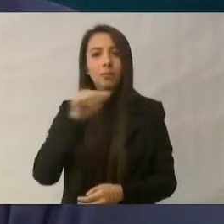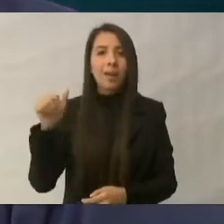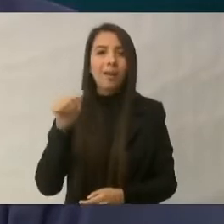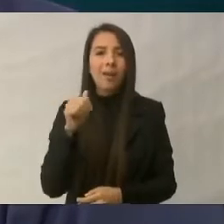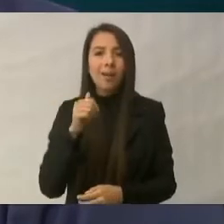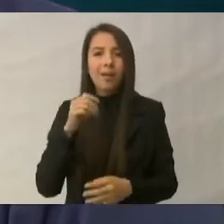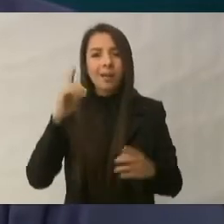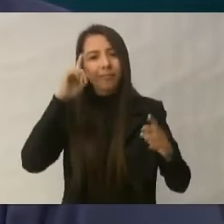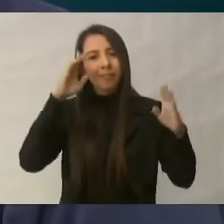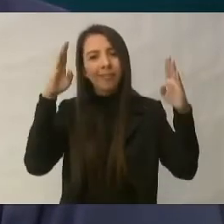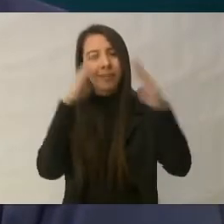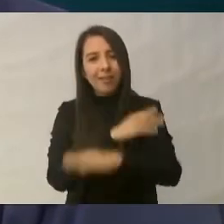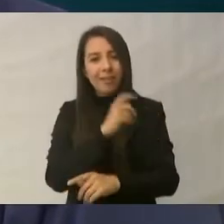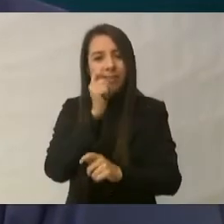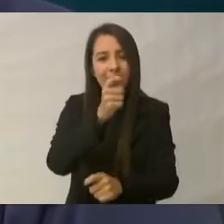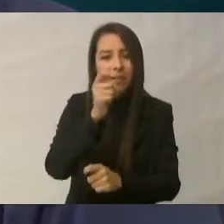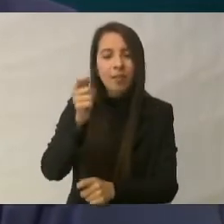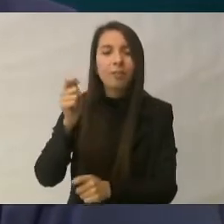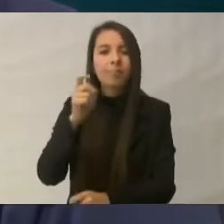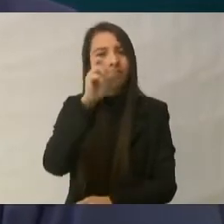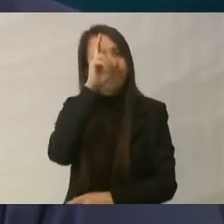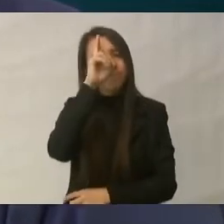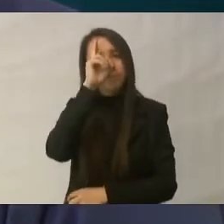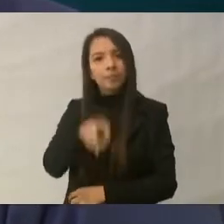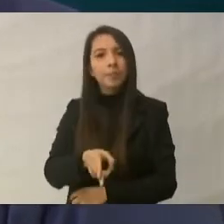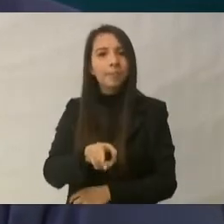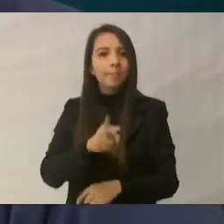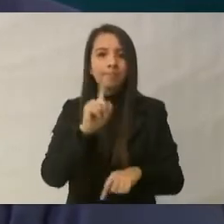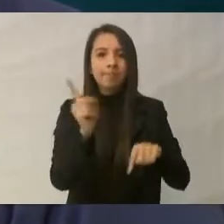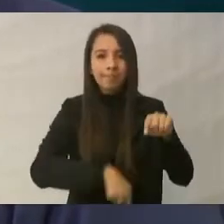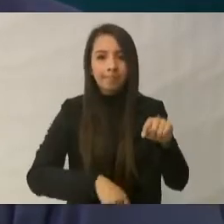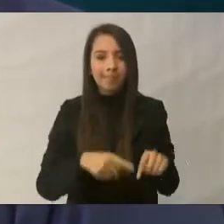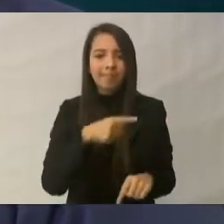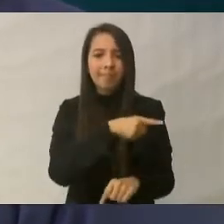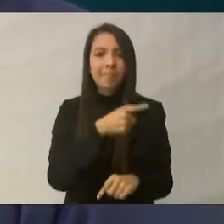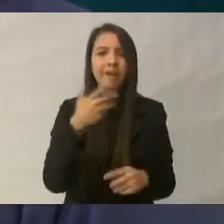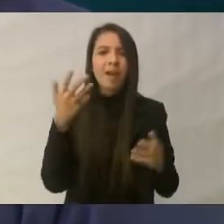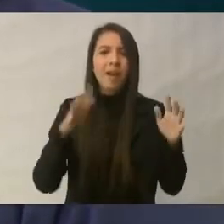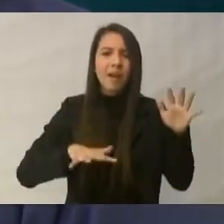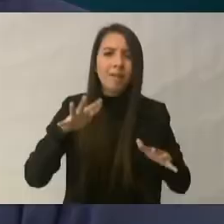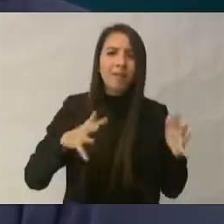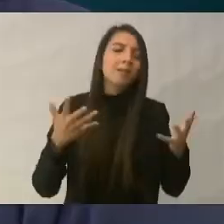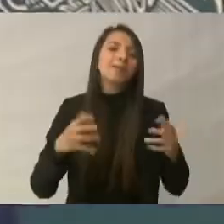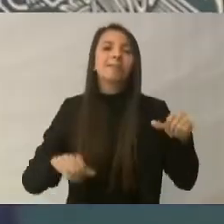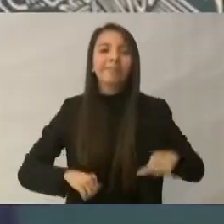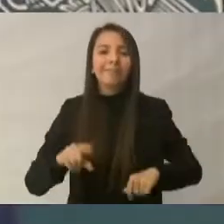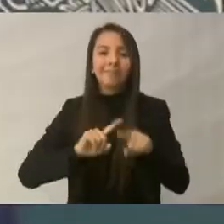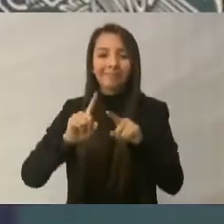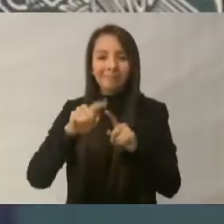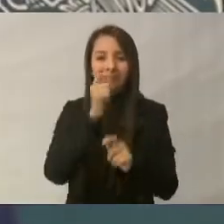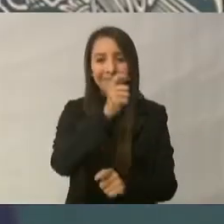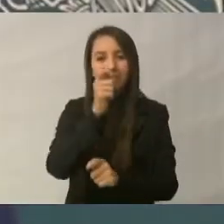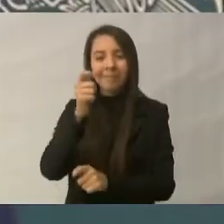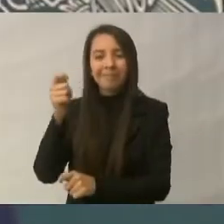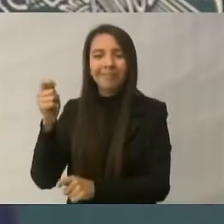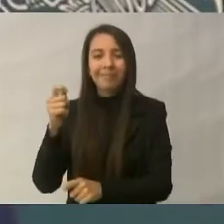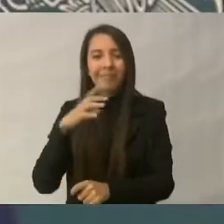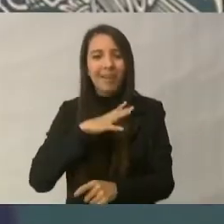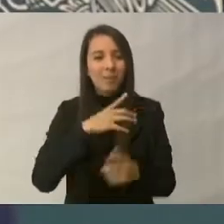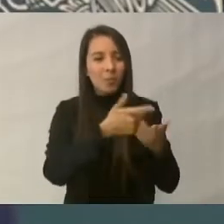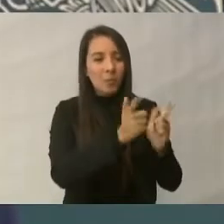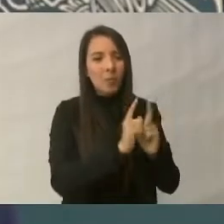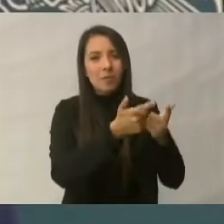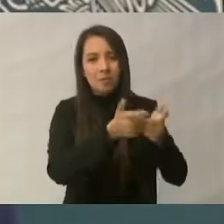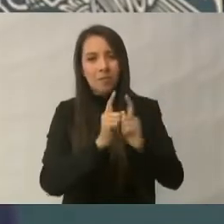hablando de los chinchores de línea o redes de enmaye, que se utiliza para varias actividades pesqueras en la zona. No son las únicas artes de